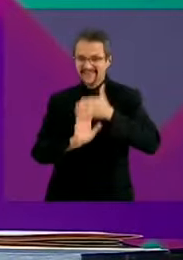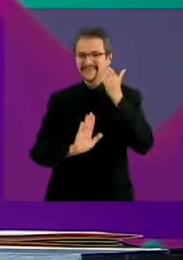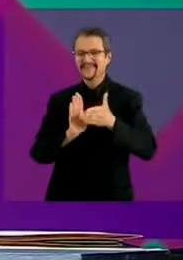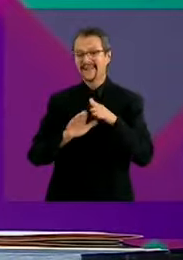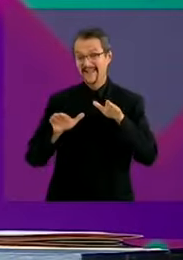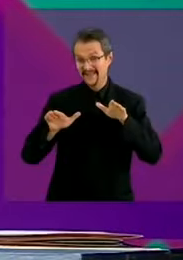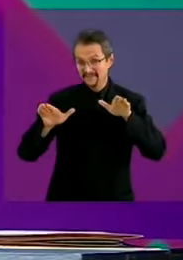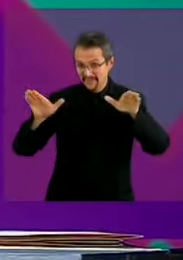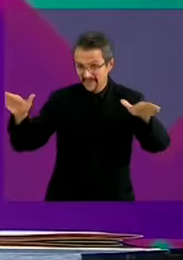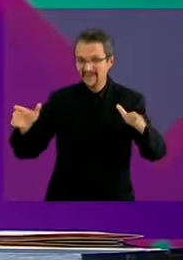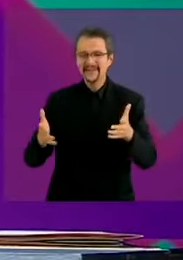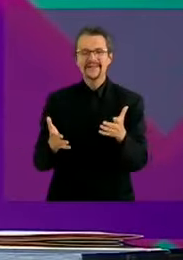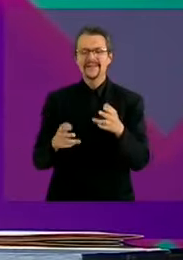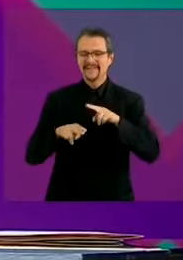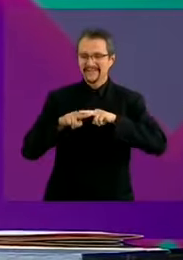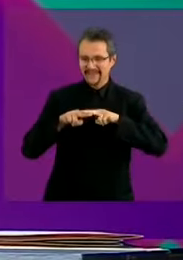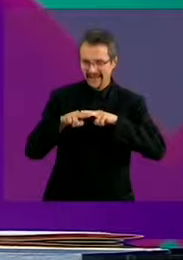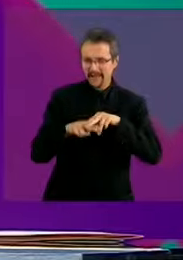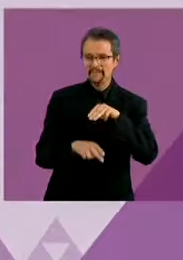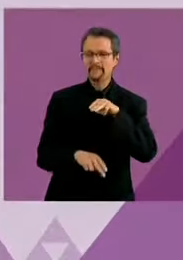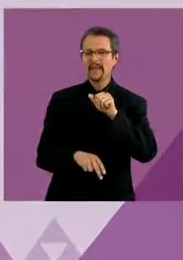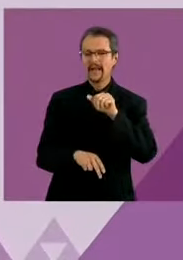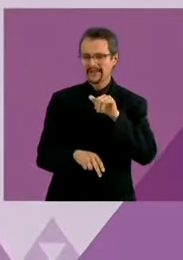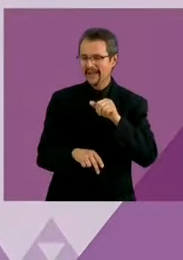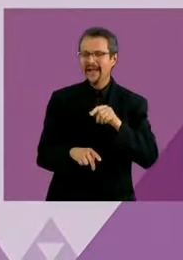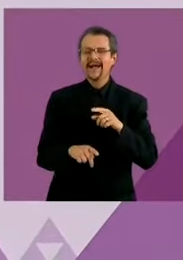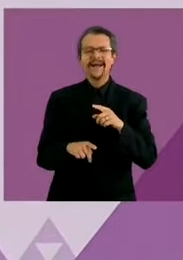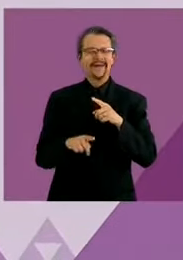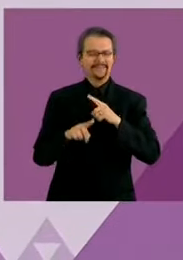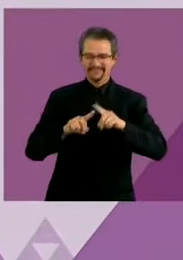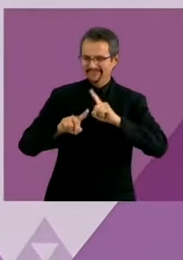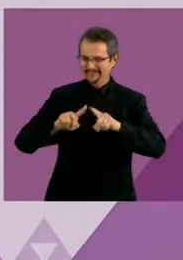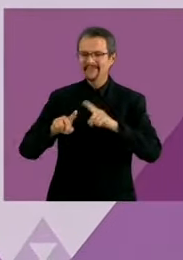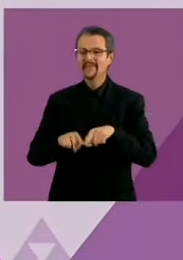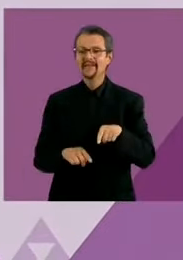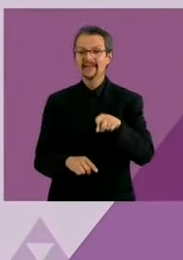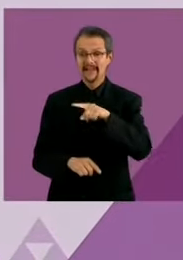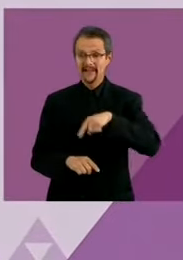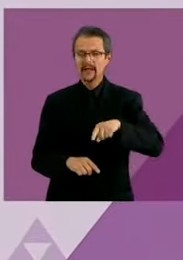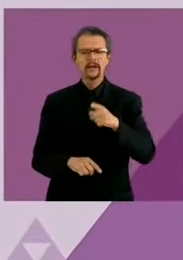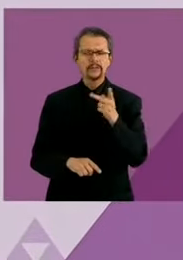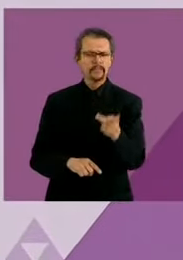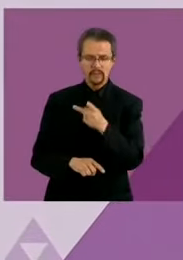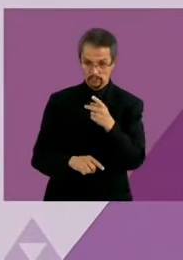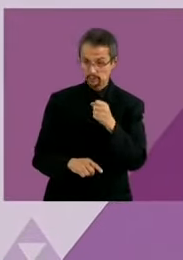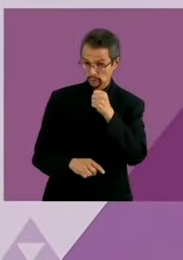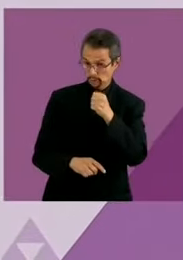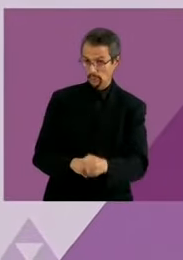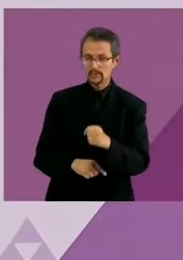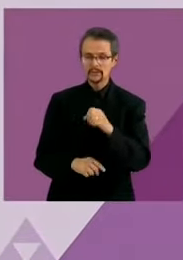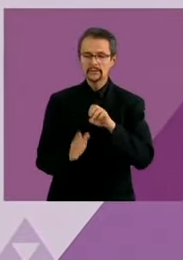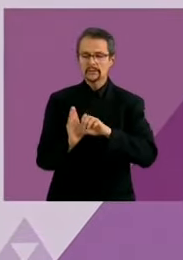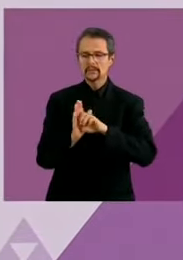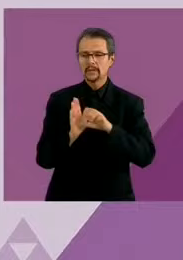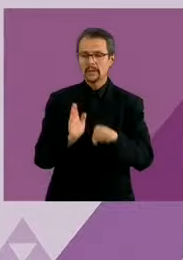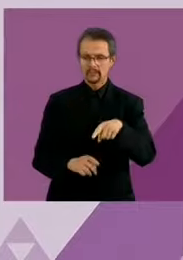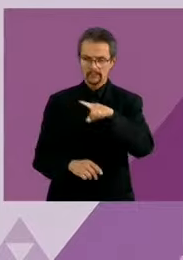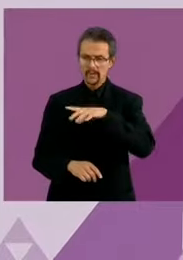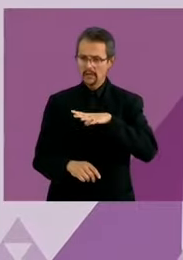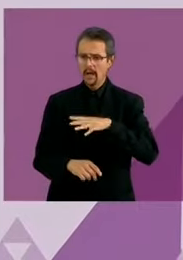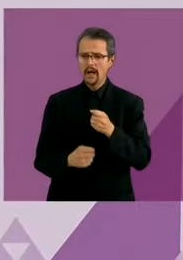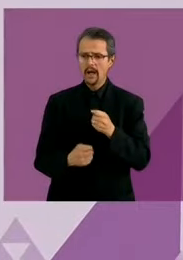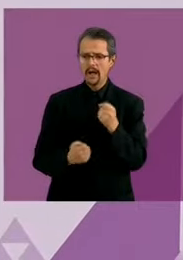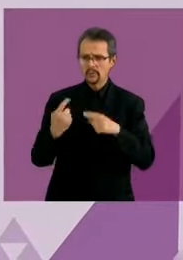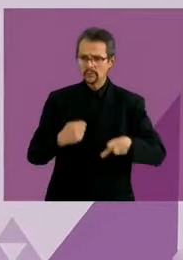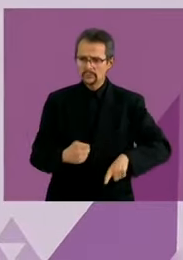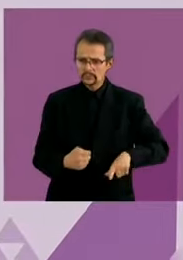Pregunta del Sur. En caso de ganar la presidencia, ¿cómo haría frente a los casos de corrupción que opacan la administración pública de todos